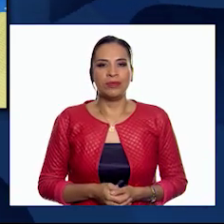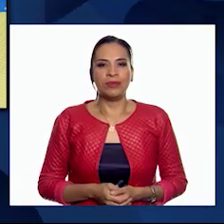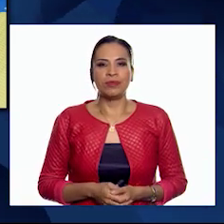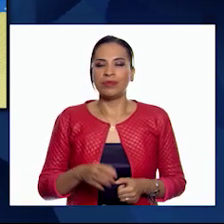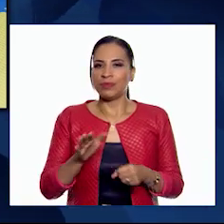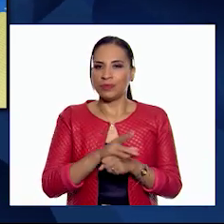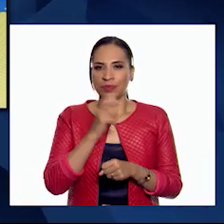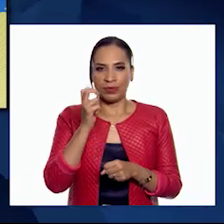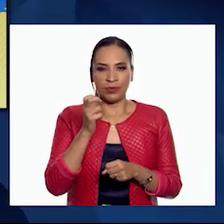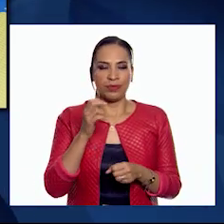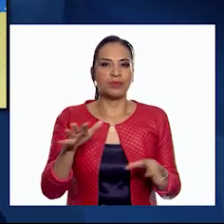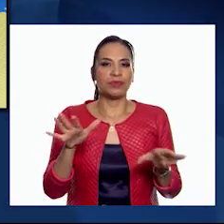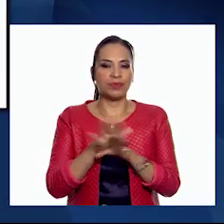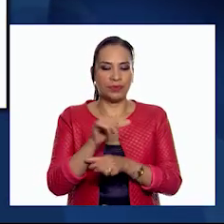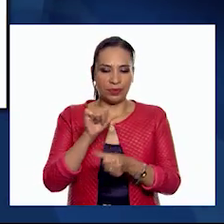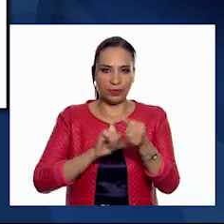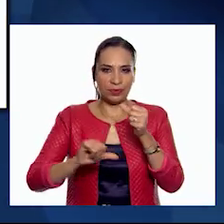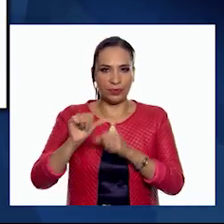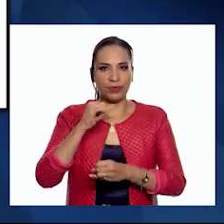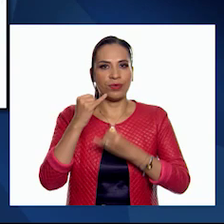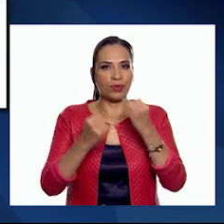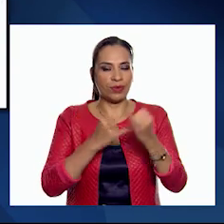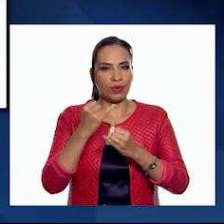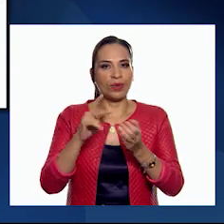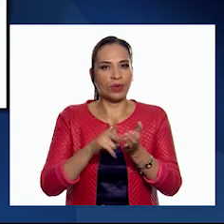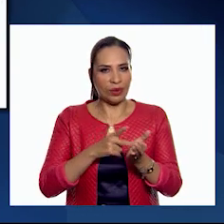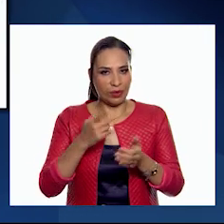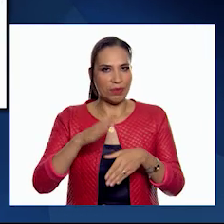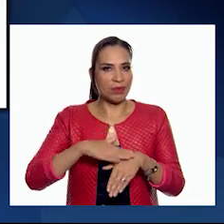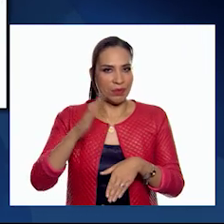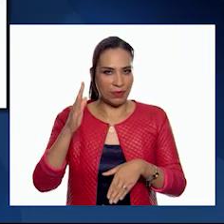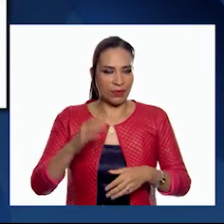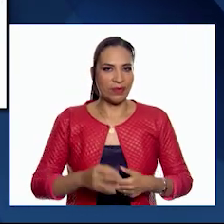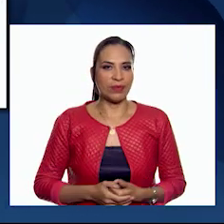Entonces, cambian de roles y juegan una ronda más.